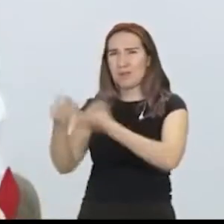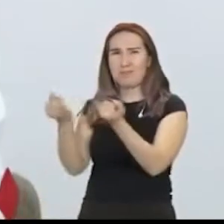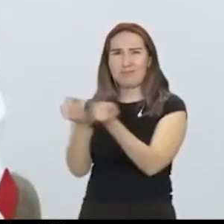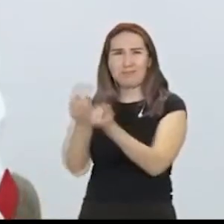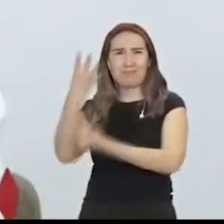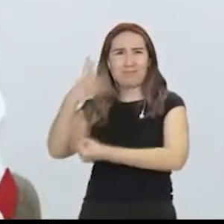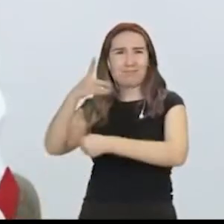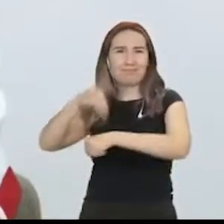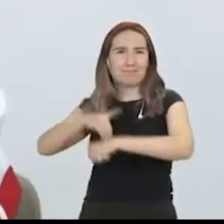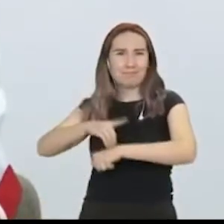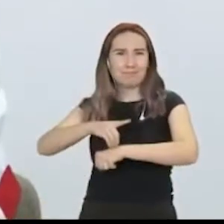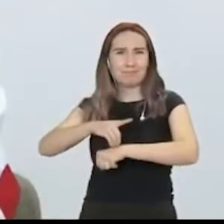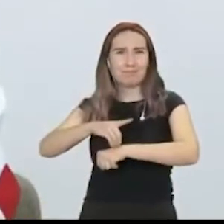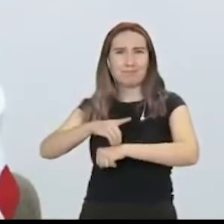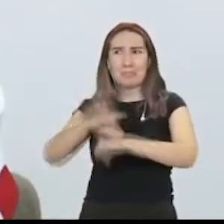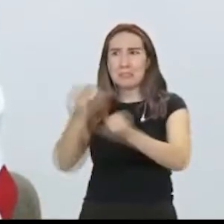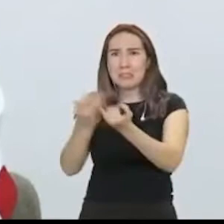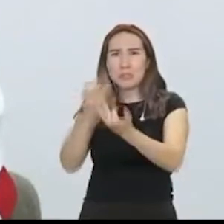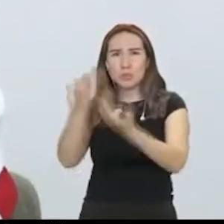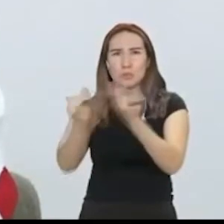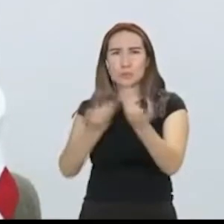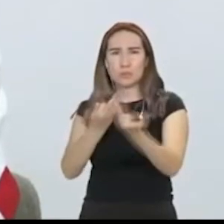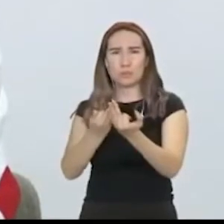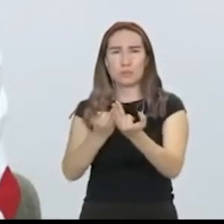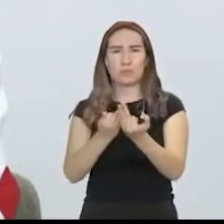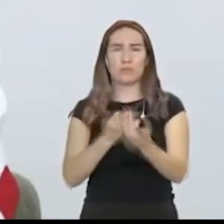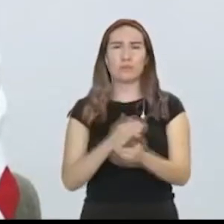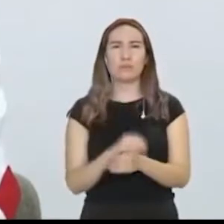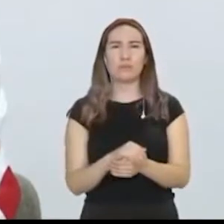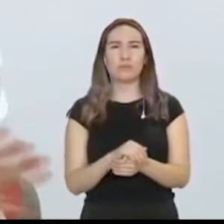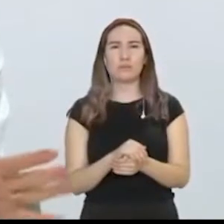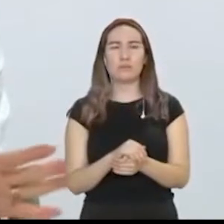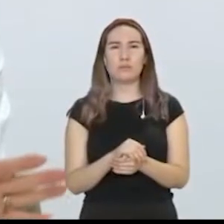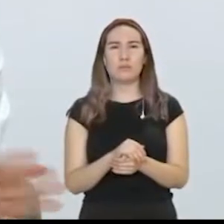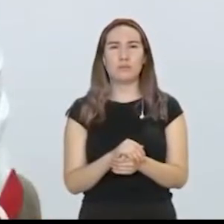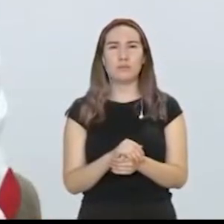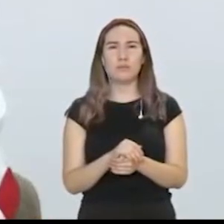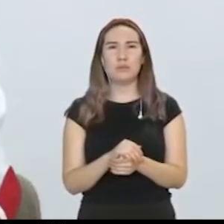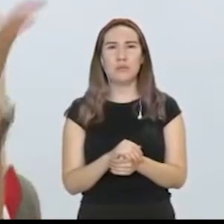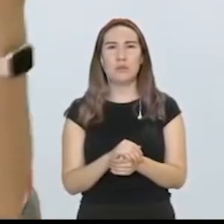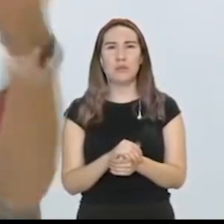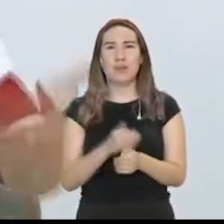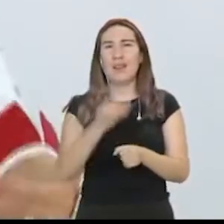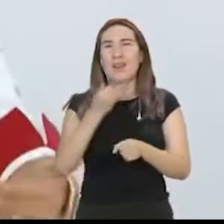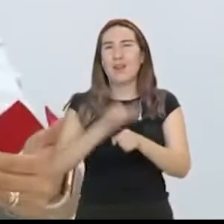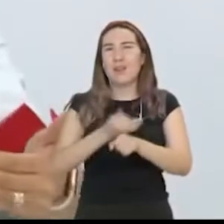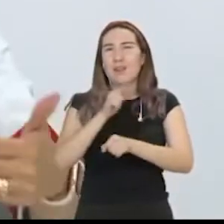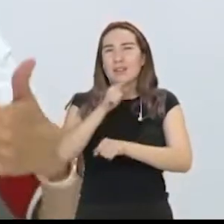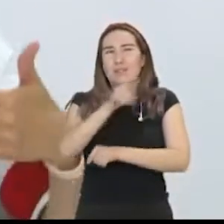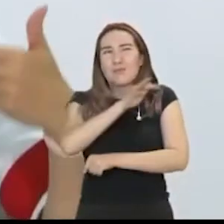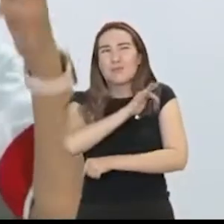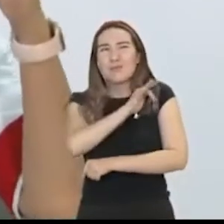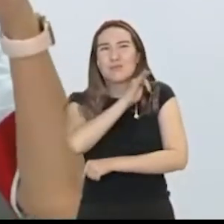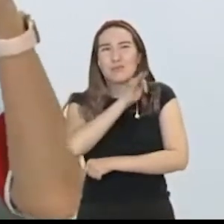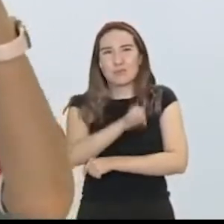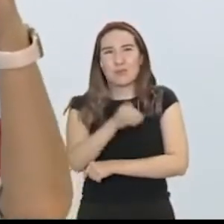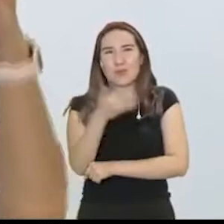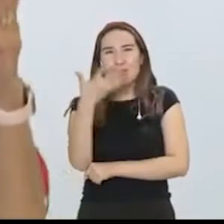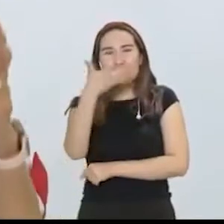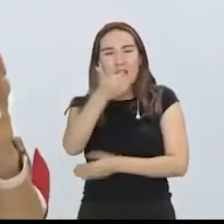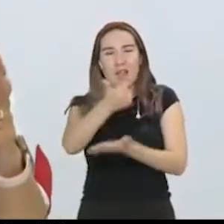días y luego otros 14 para verificar que ya no estén contagiando. Y en lugar de que puedas aspirar a una